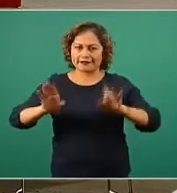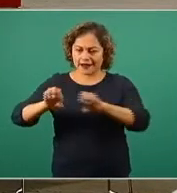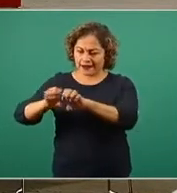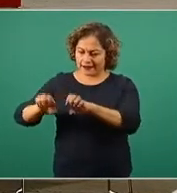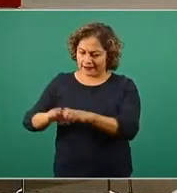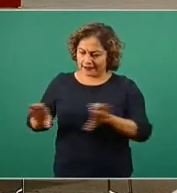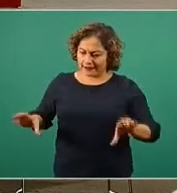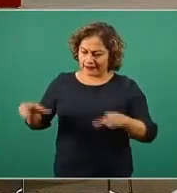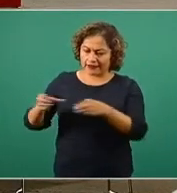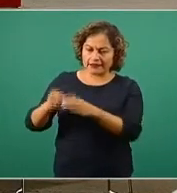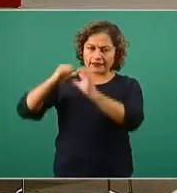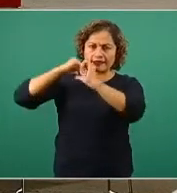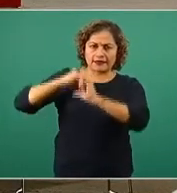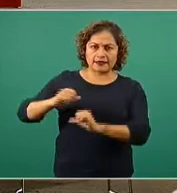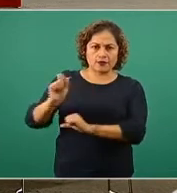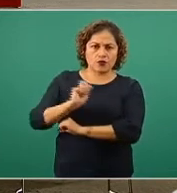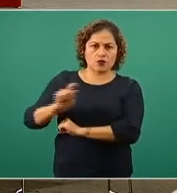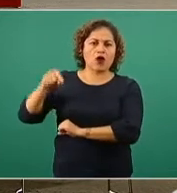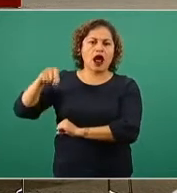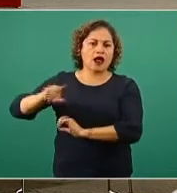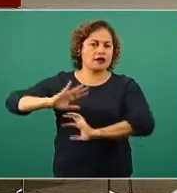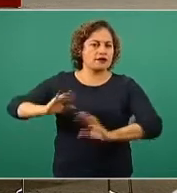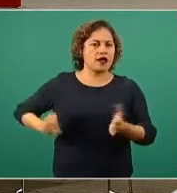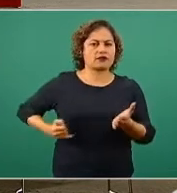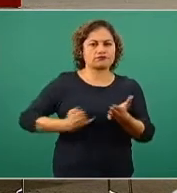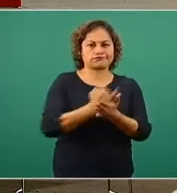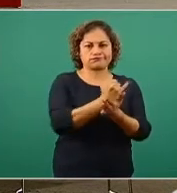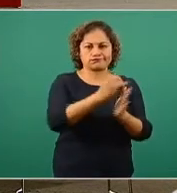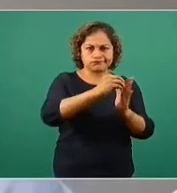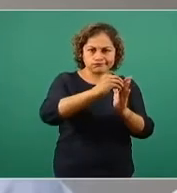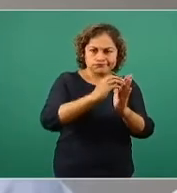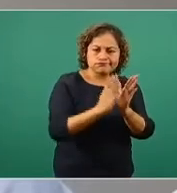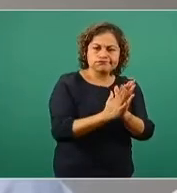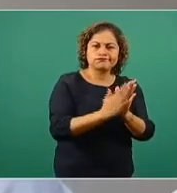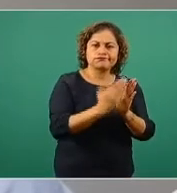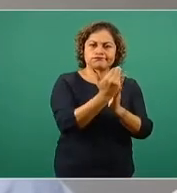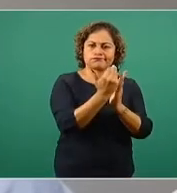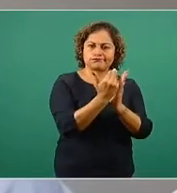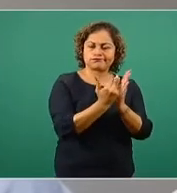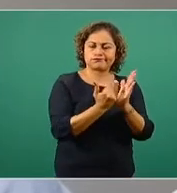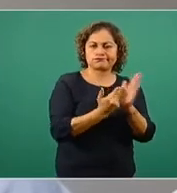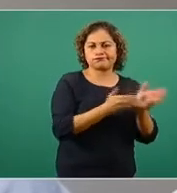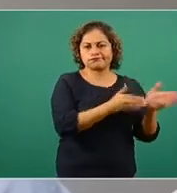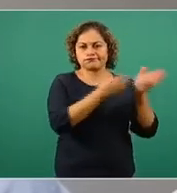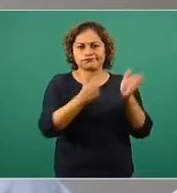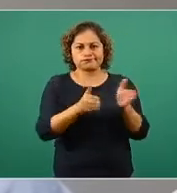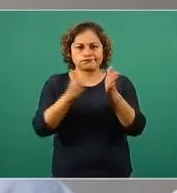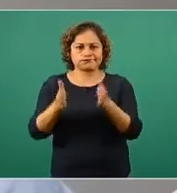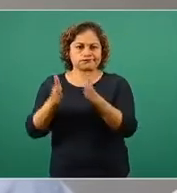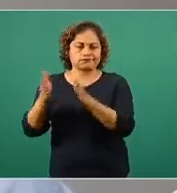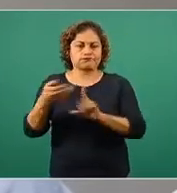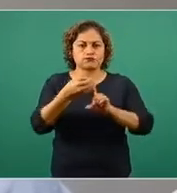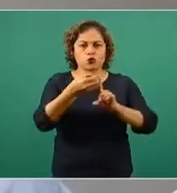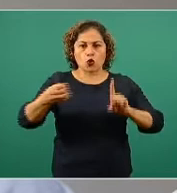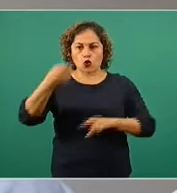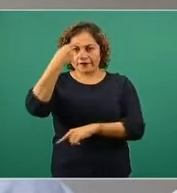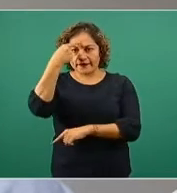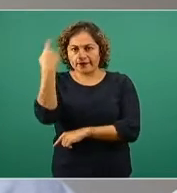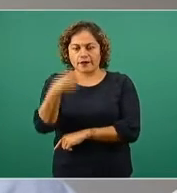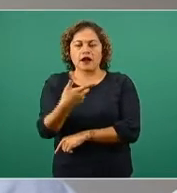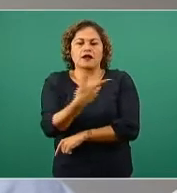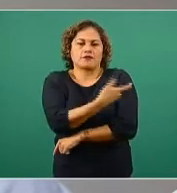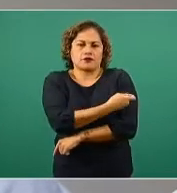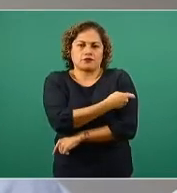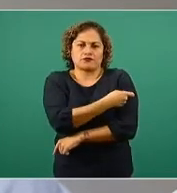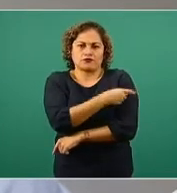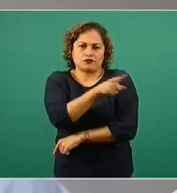plan nacional de vacunación, una política nacional de vacunación para la aplicación, son las etapas que hemos estado comentando, las